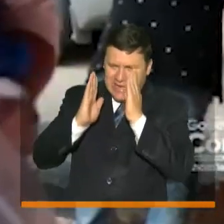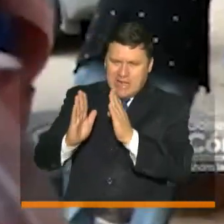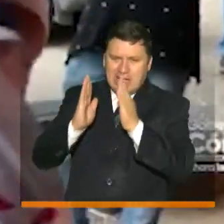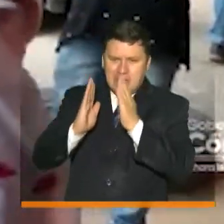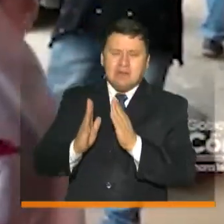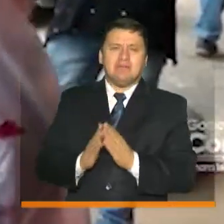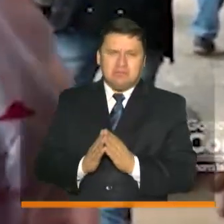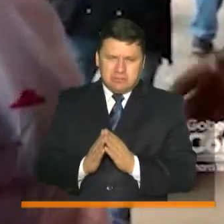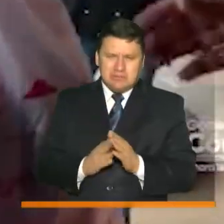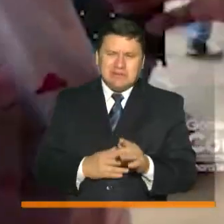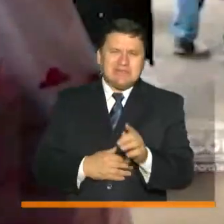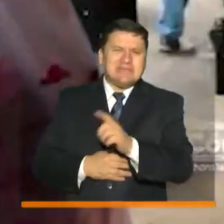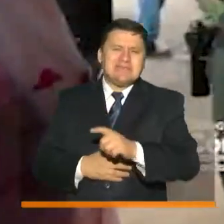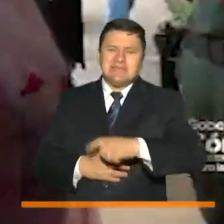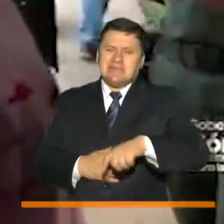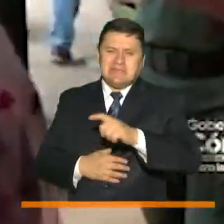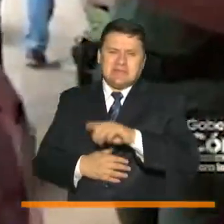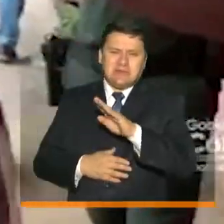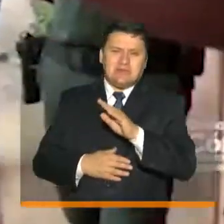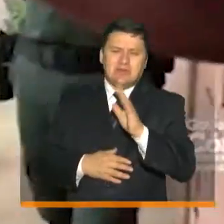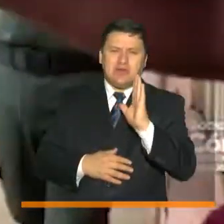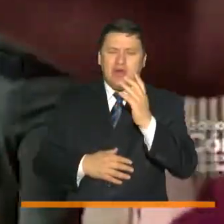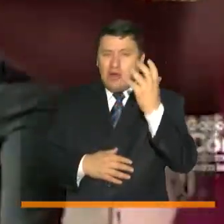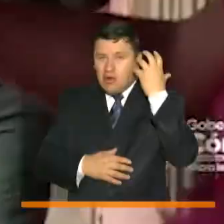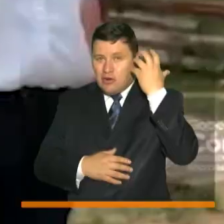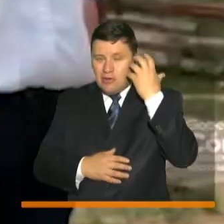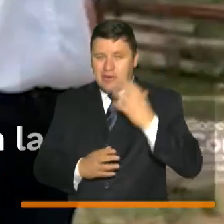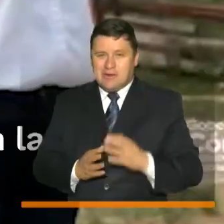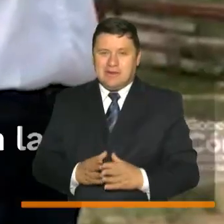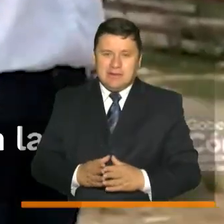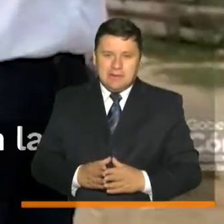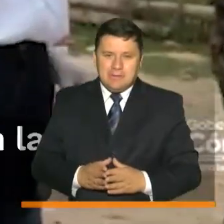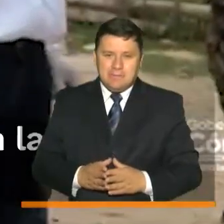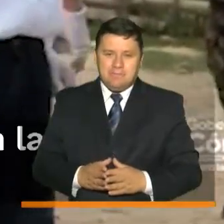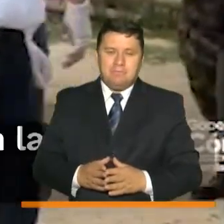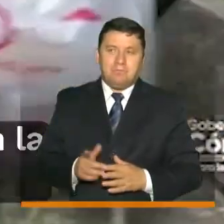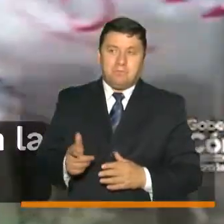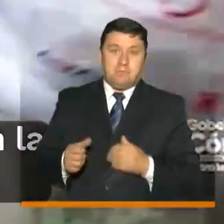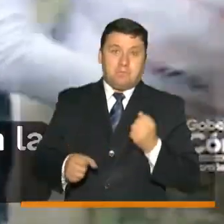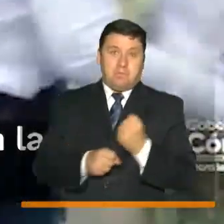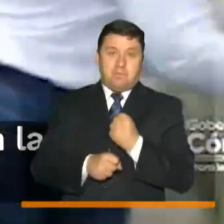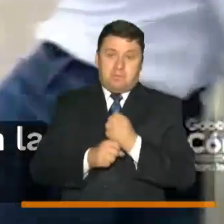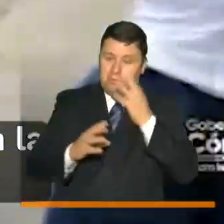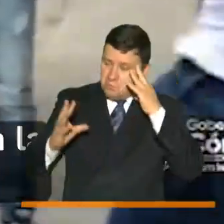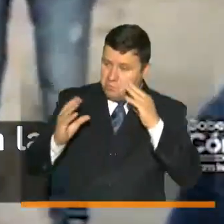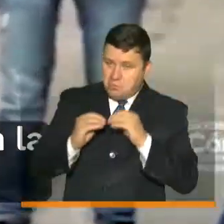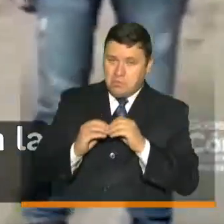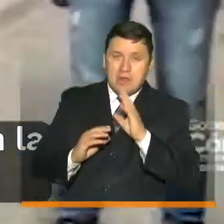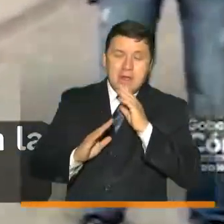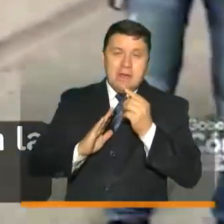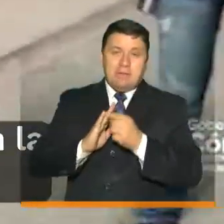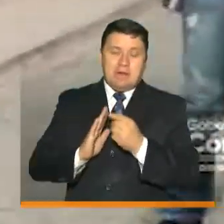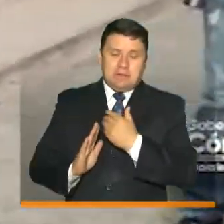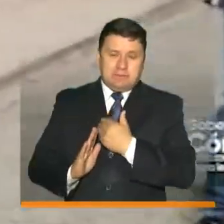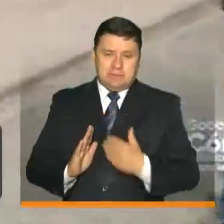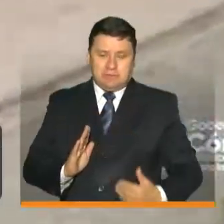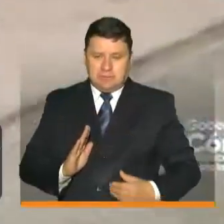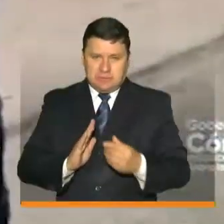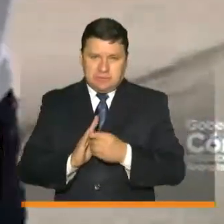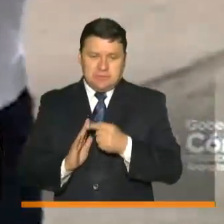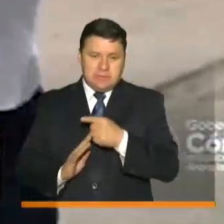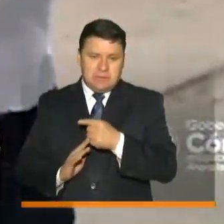las necesidades de los cordobeses este ha sido un trabajo articulado con la primera dama de la nación